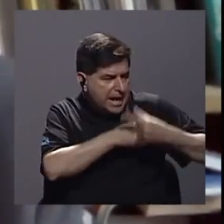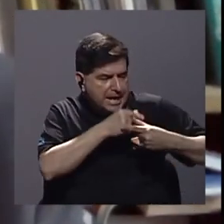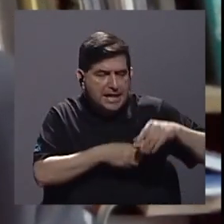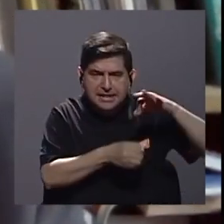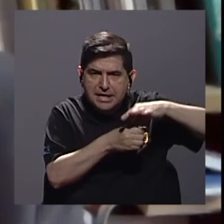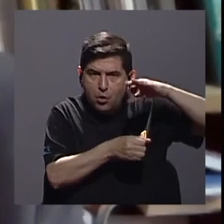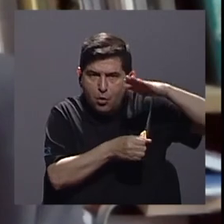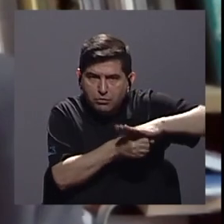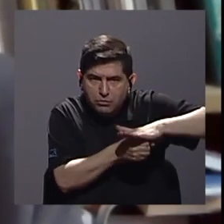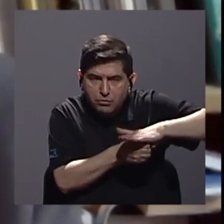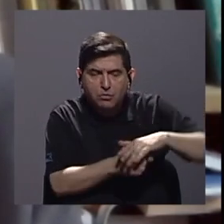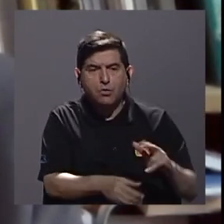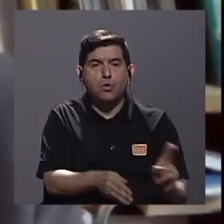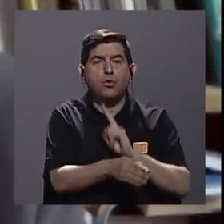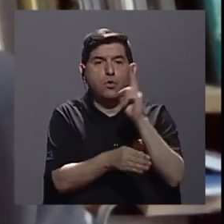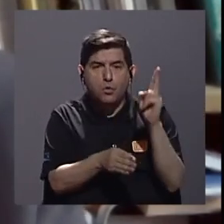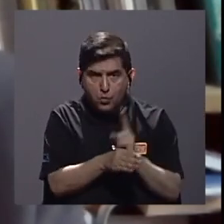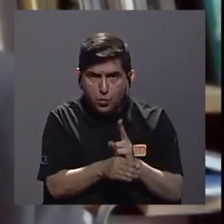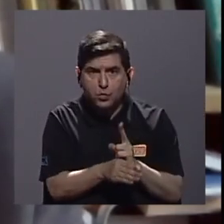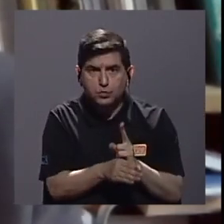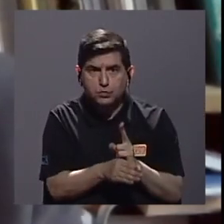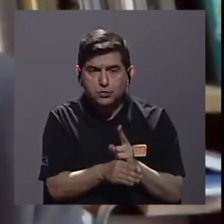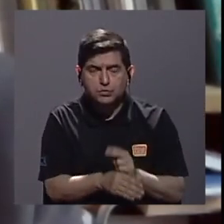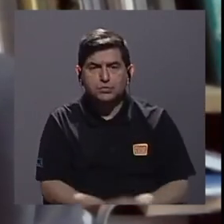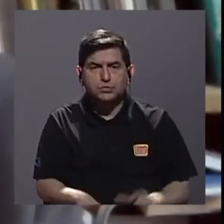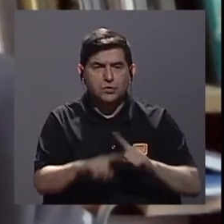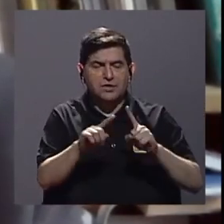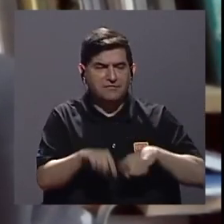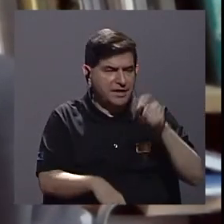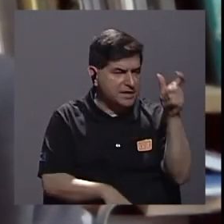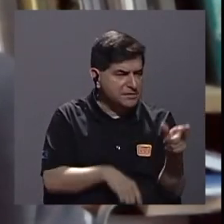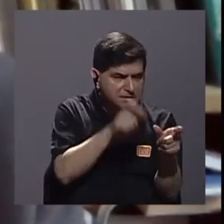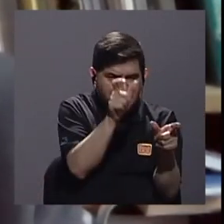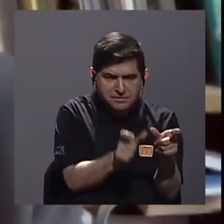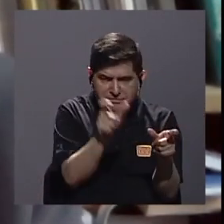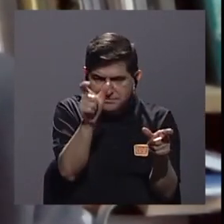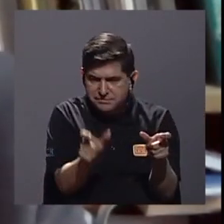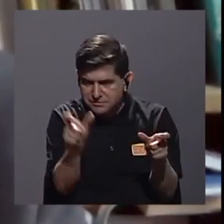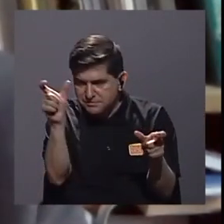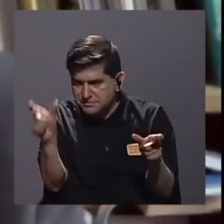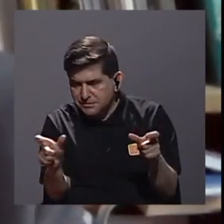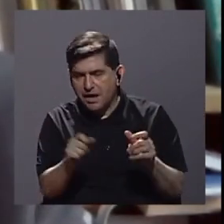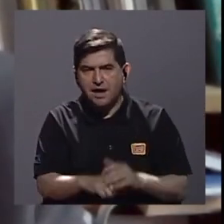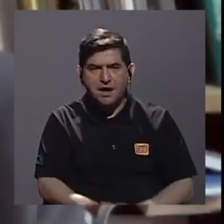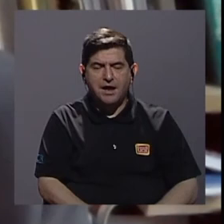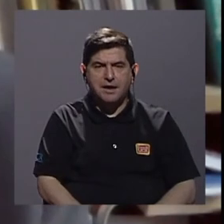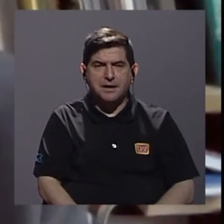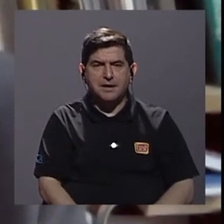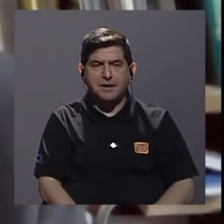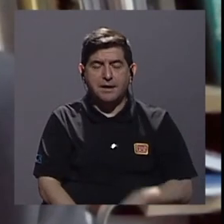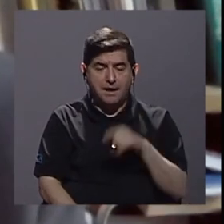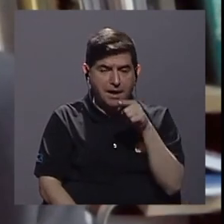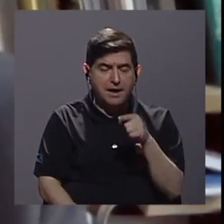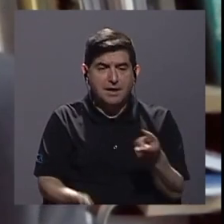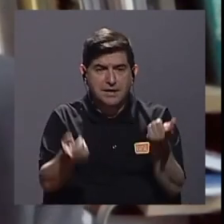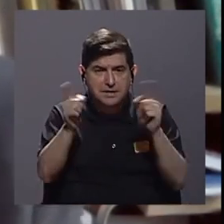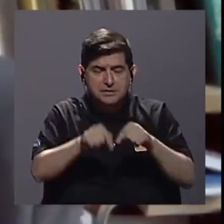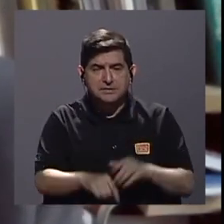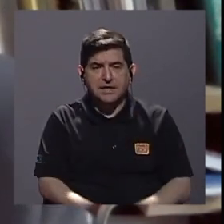semillas el uso de organismos para microorganismos como